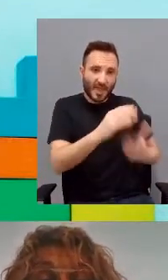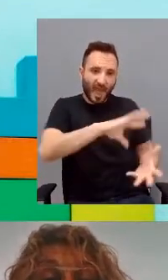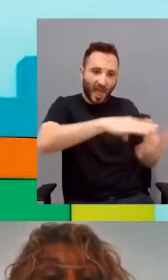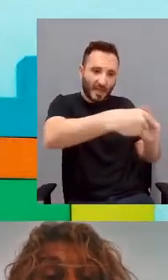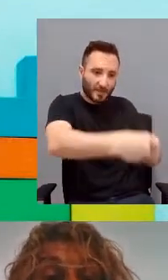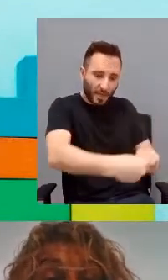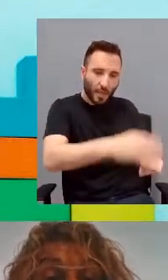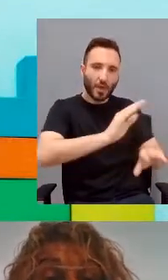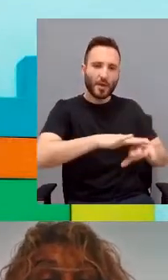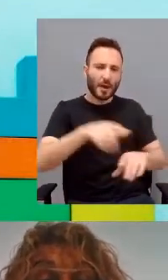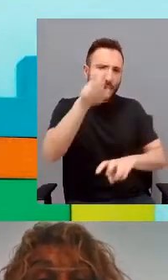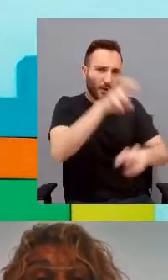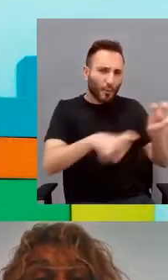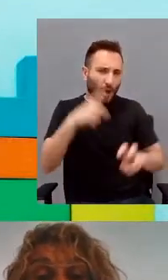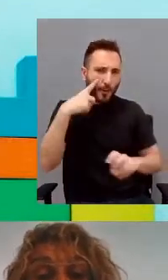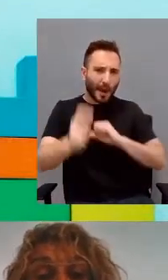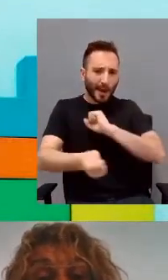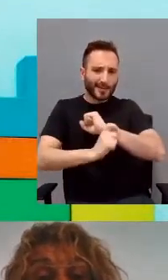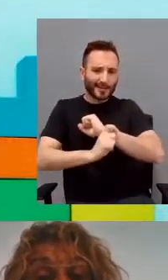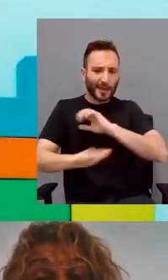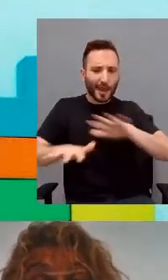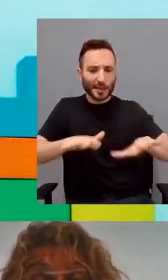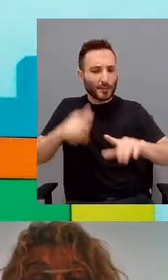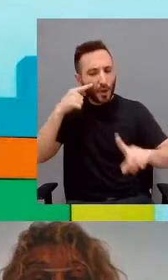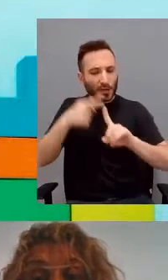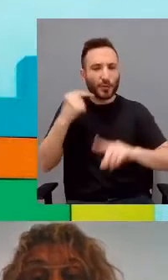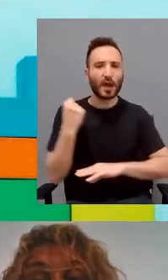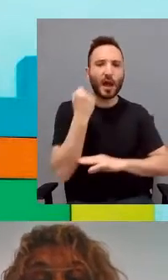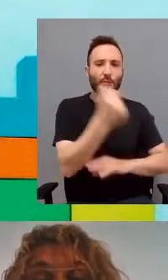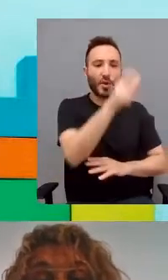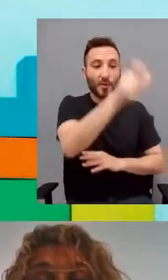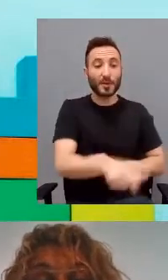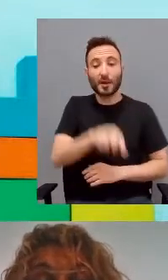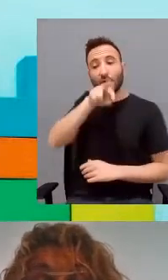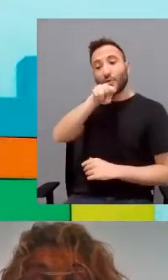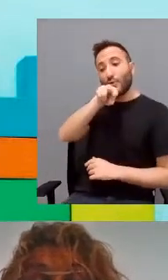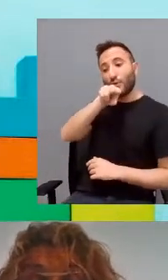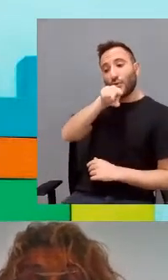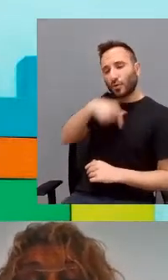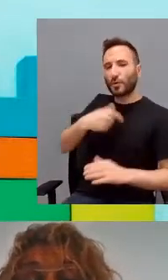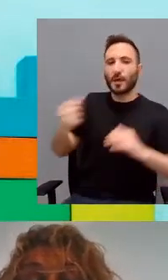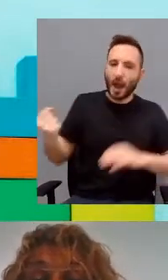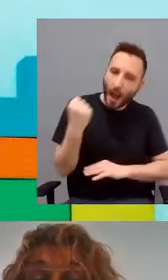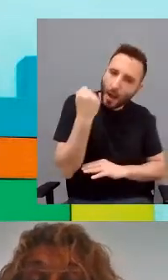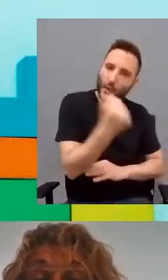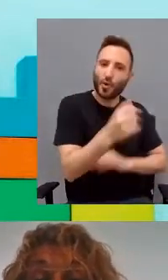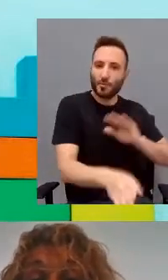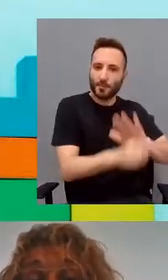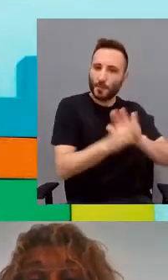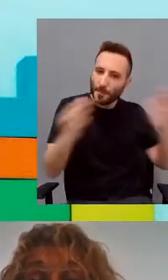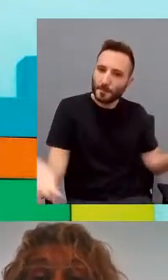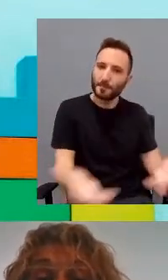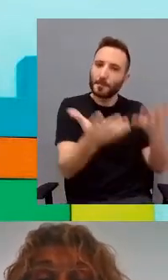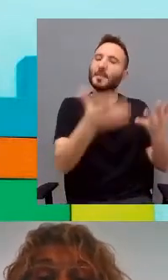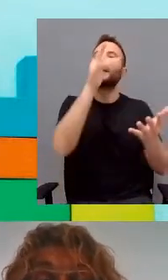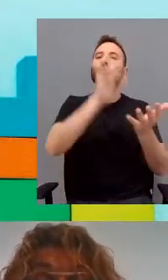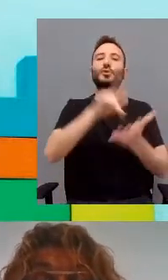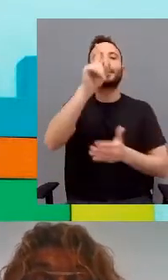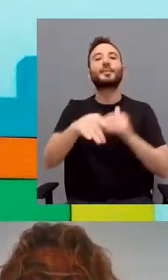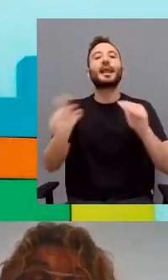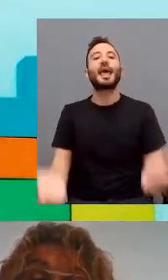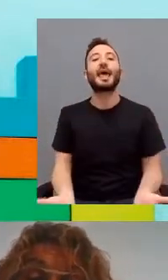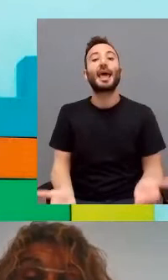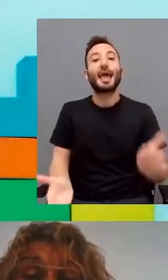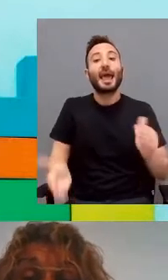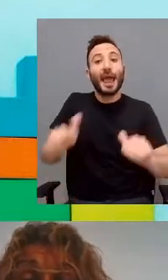en la búsqueda de una estrategia activa que apoye y amplíe la conversación del paciente y además que amplíe también y que equilibre lo